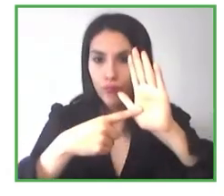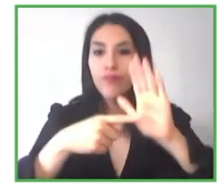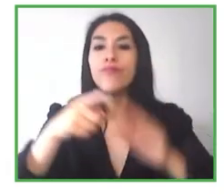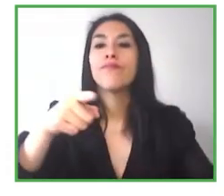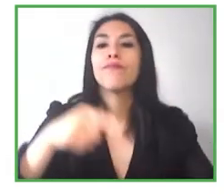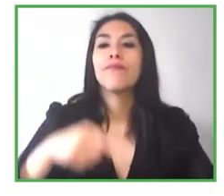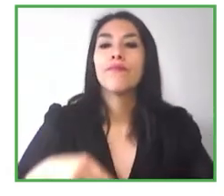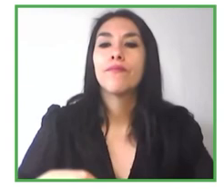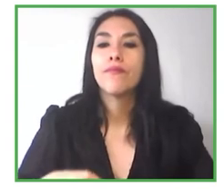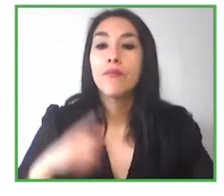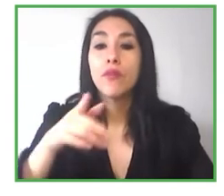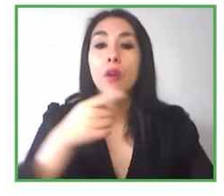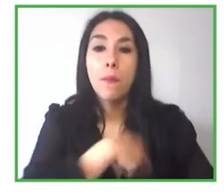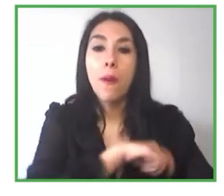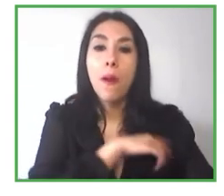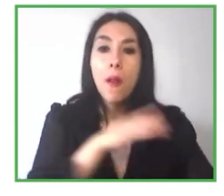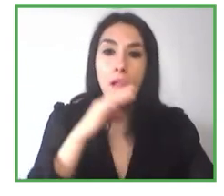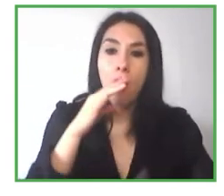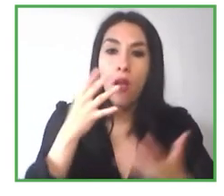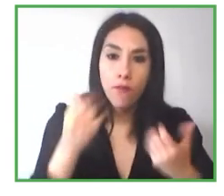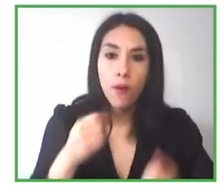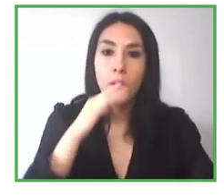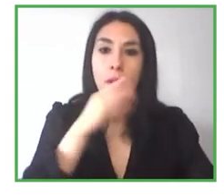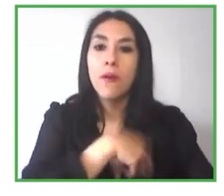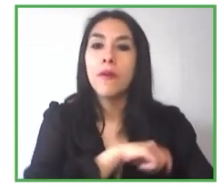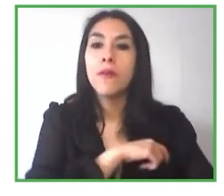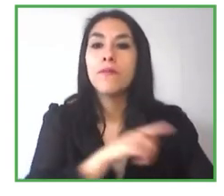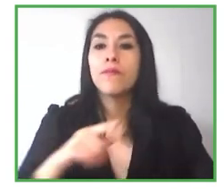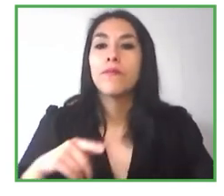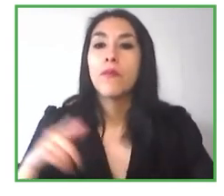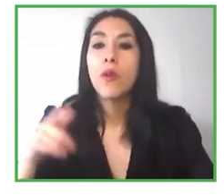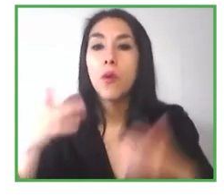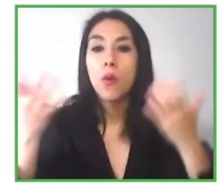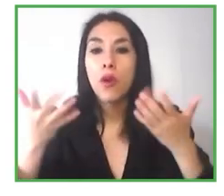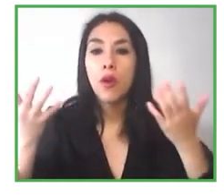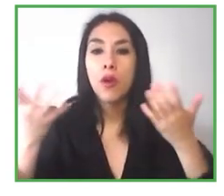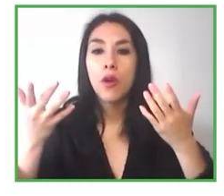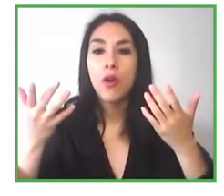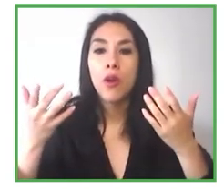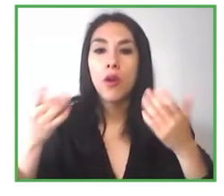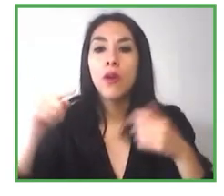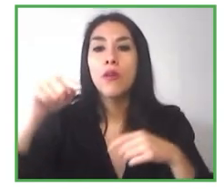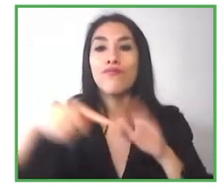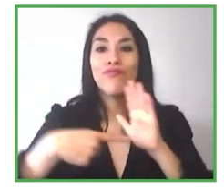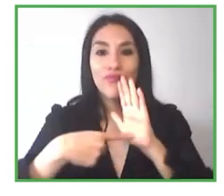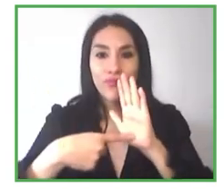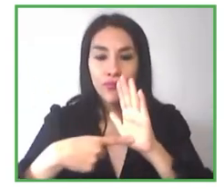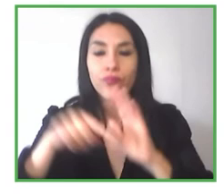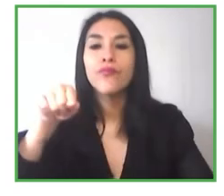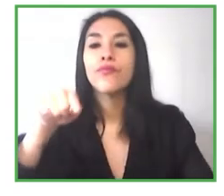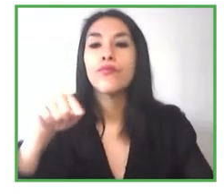disponible en español así que eso es muy positivo para la región de Latinoamérica